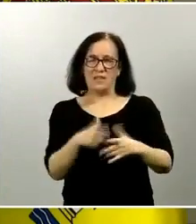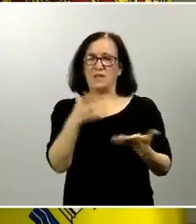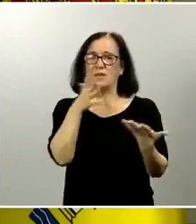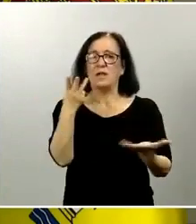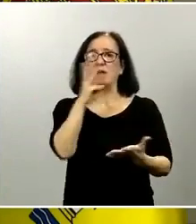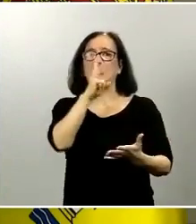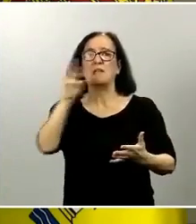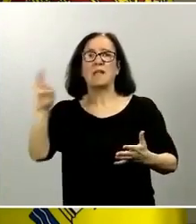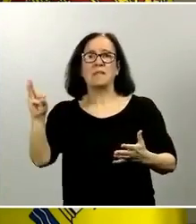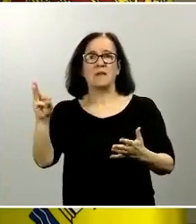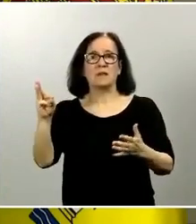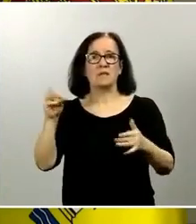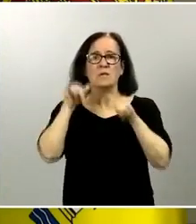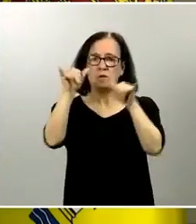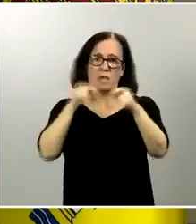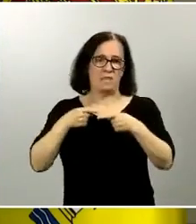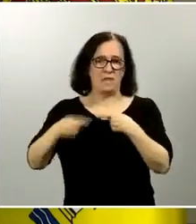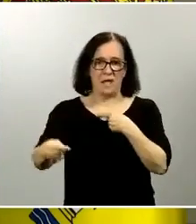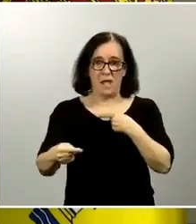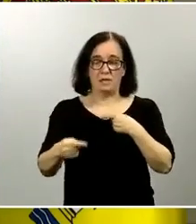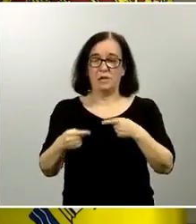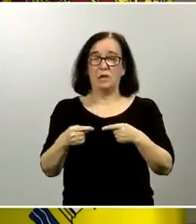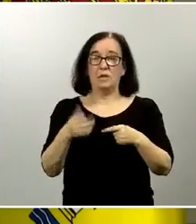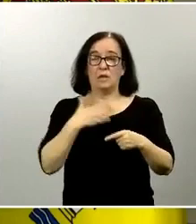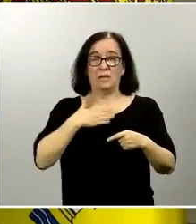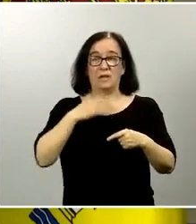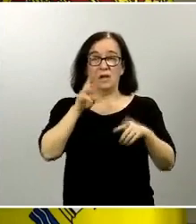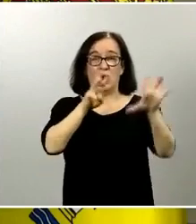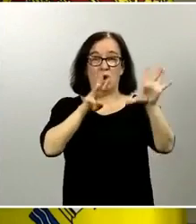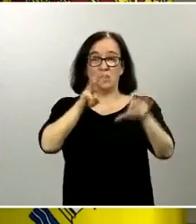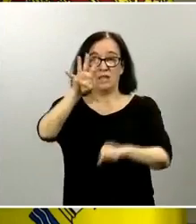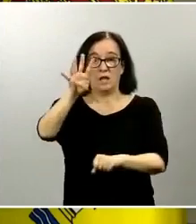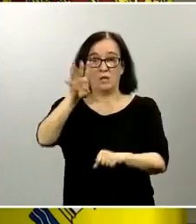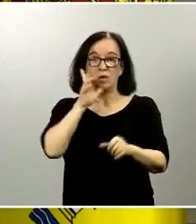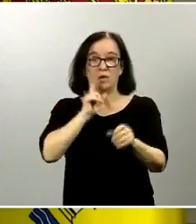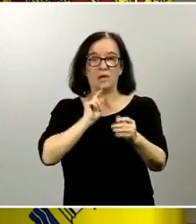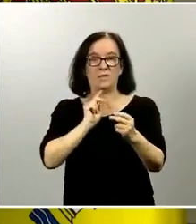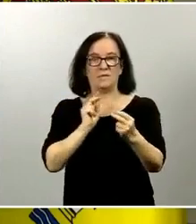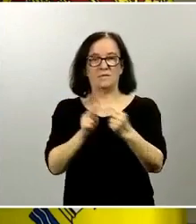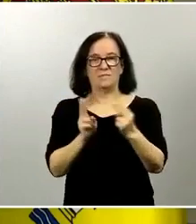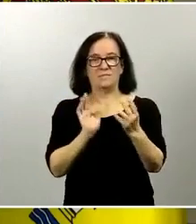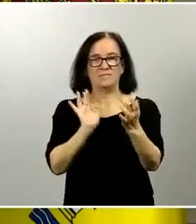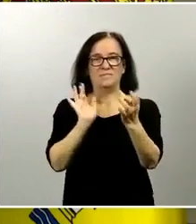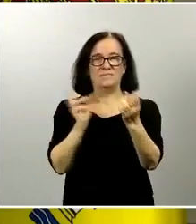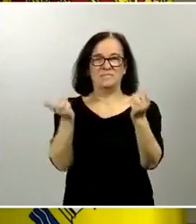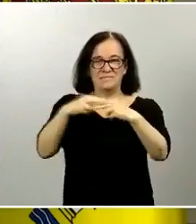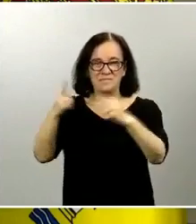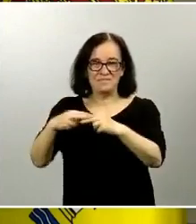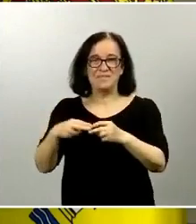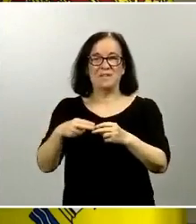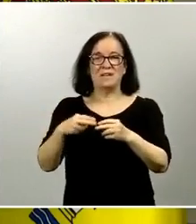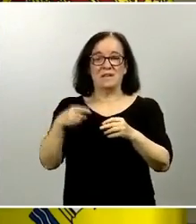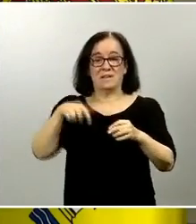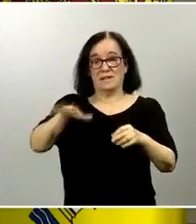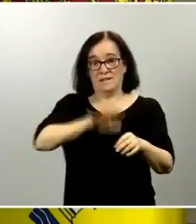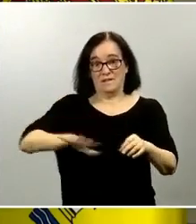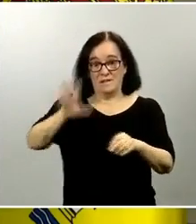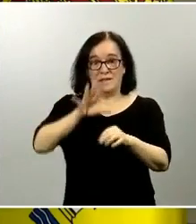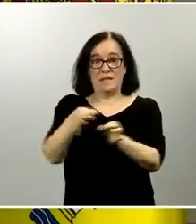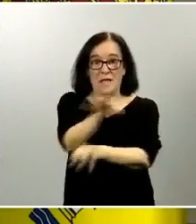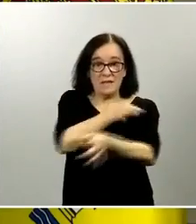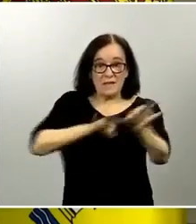operaciones diarias de las cuales 84 fueron de conexiones entre la península y las islas o entre las islas